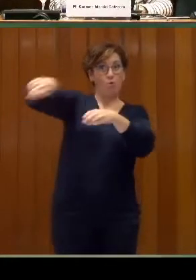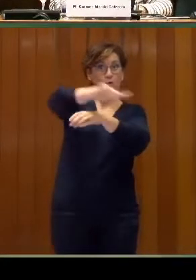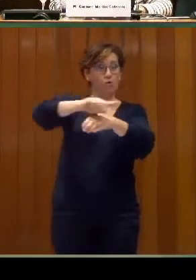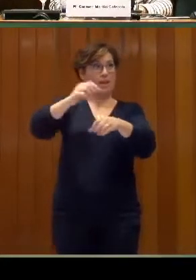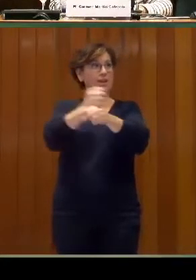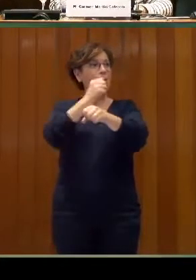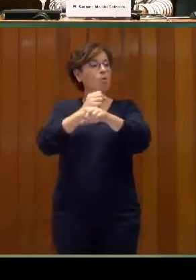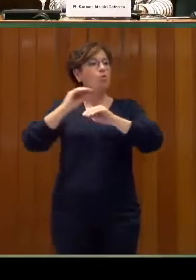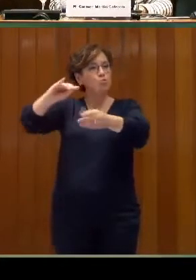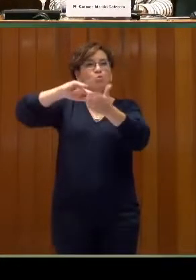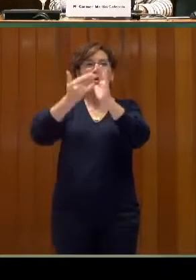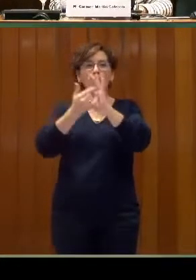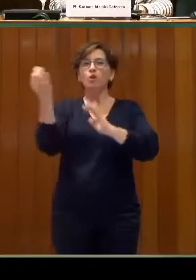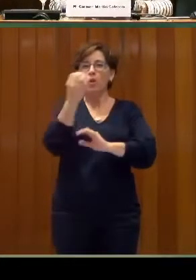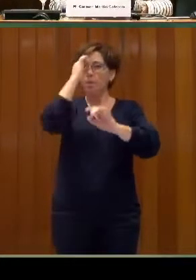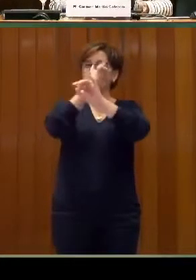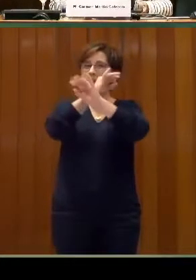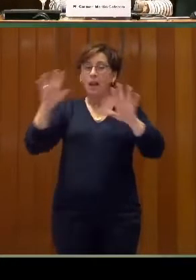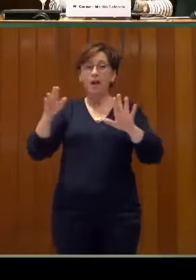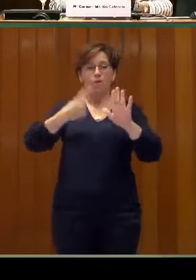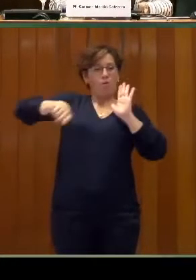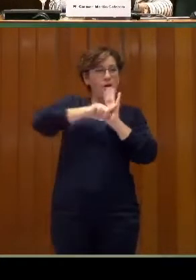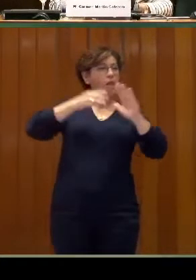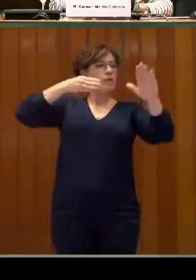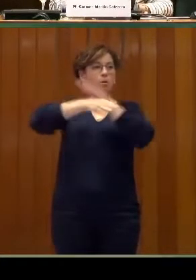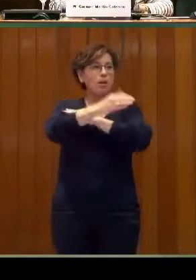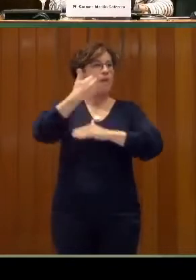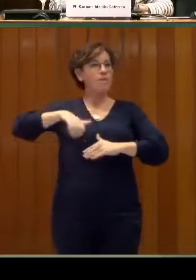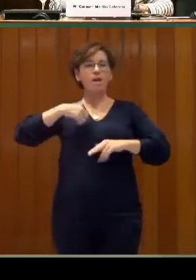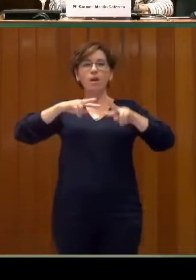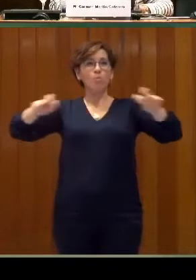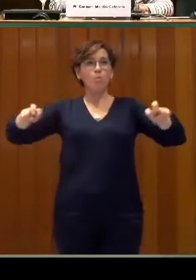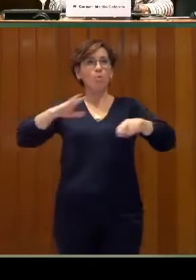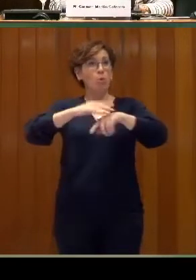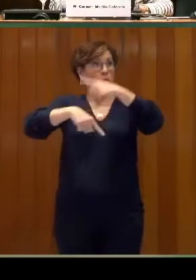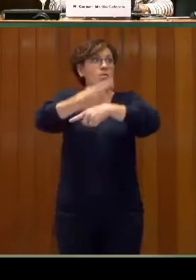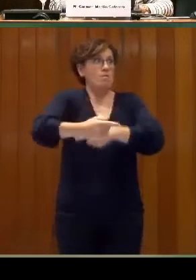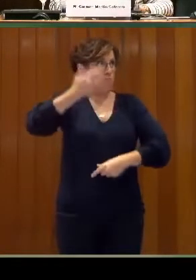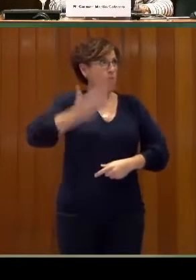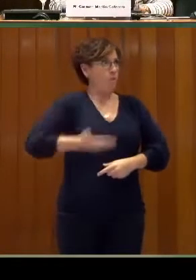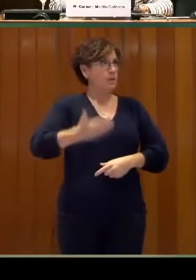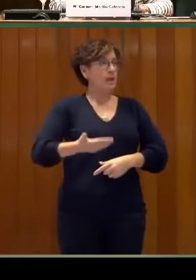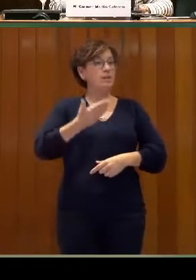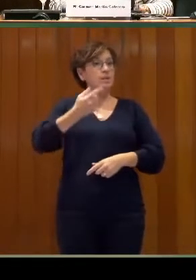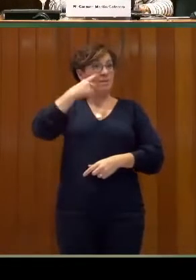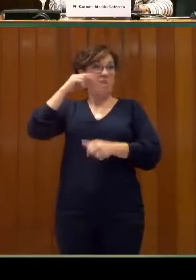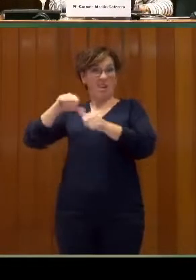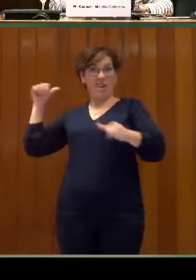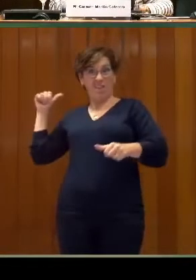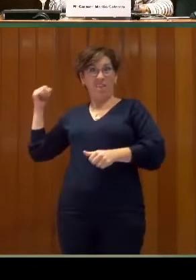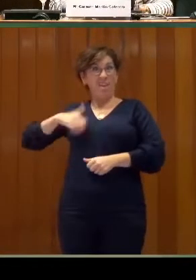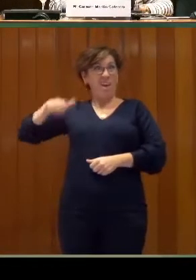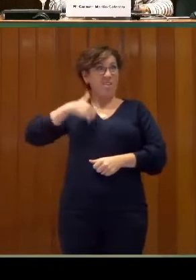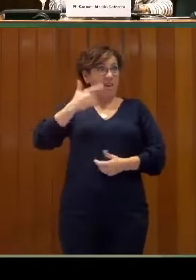tenga en cuenta la accesibilidad desde el inicio, porque además la experiencia demuestra que si esto es así no supone ningún